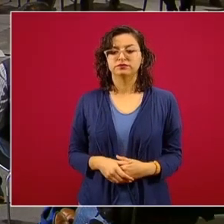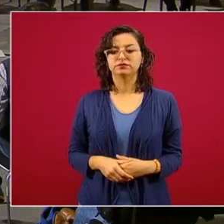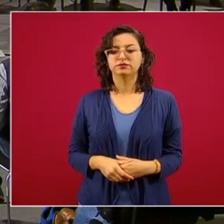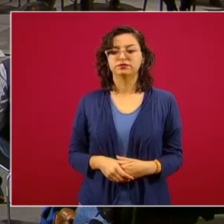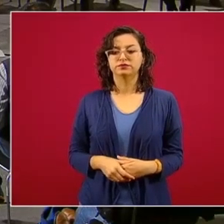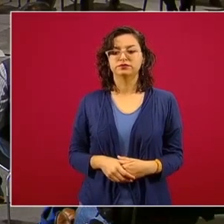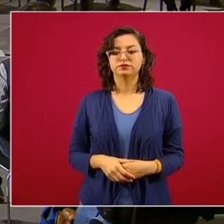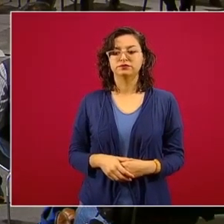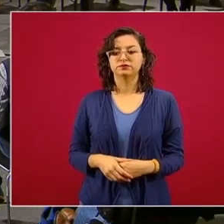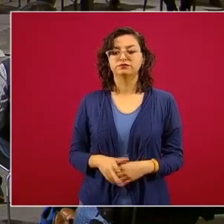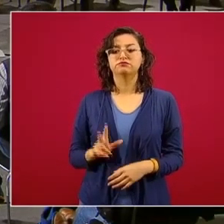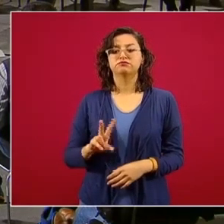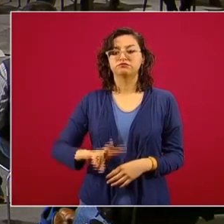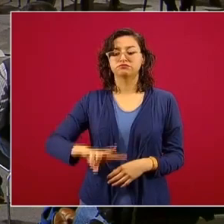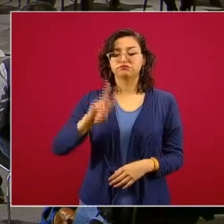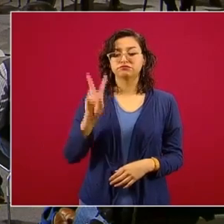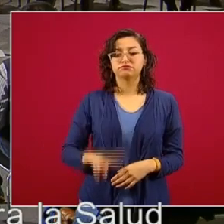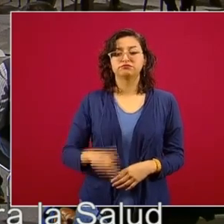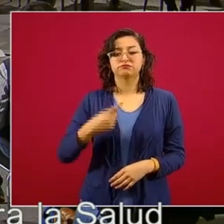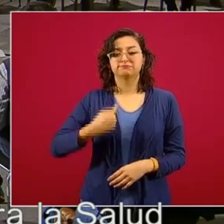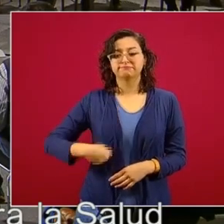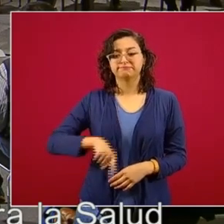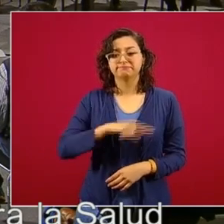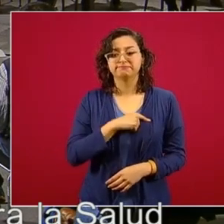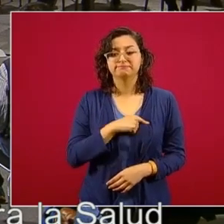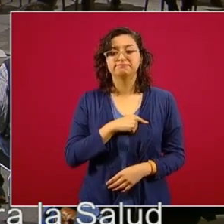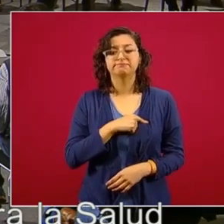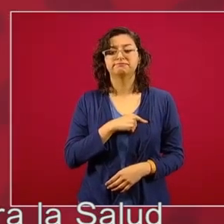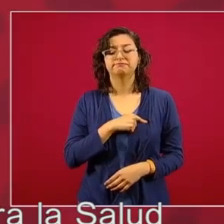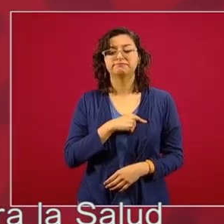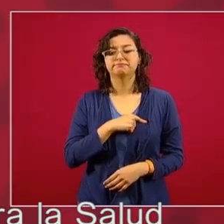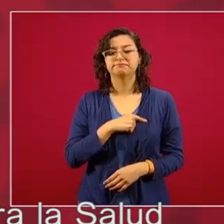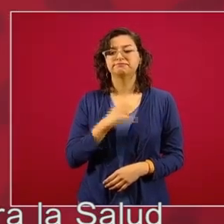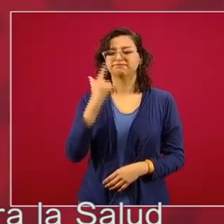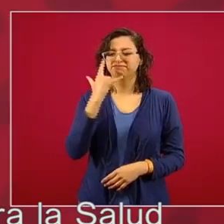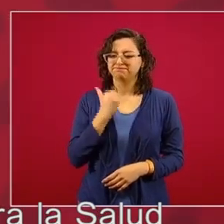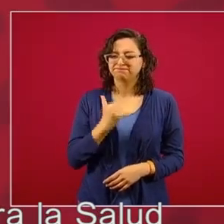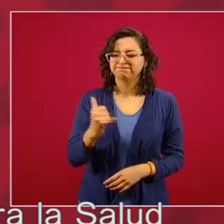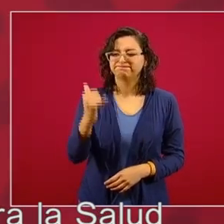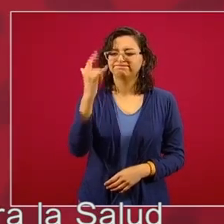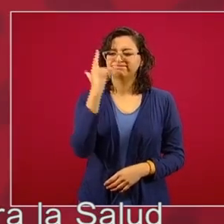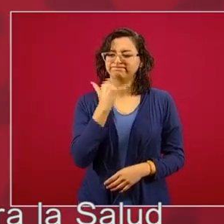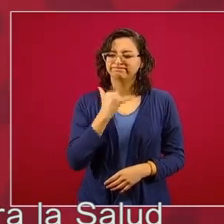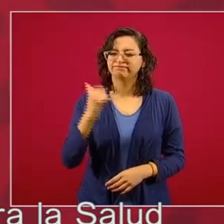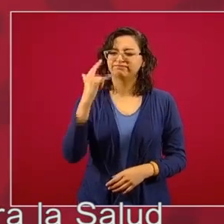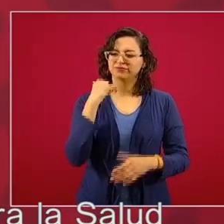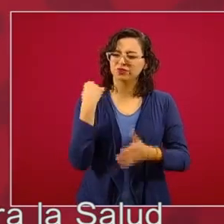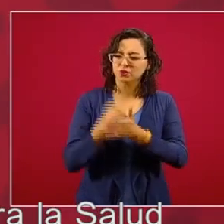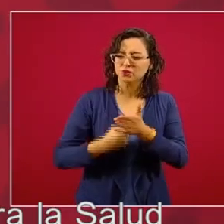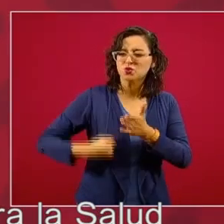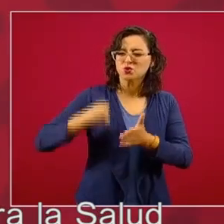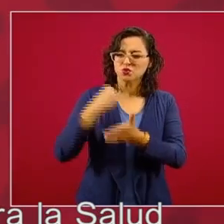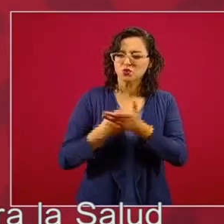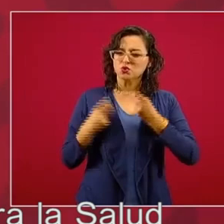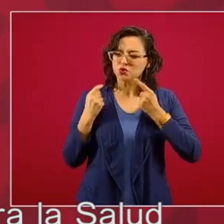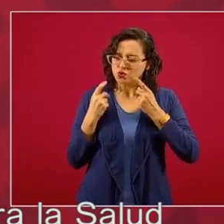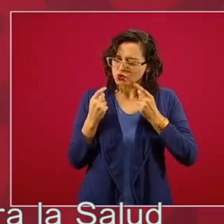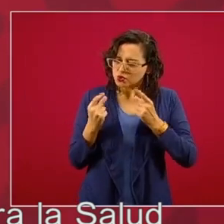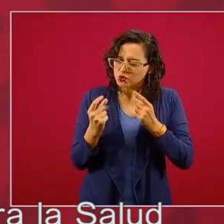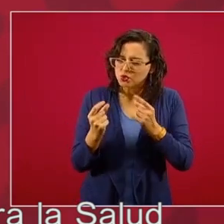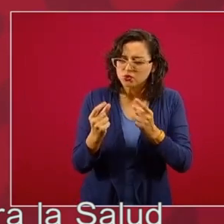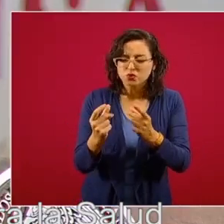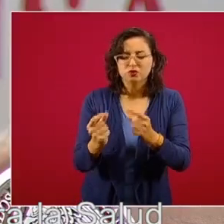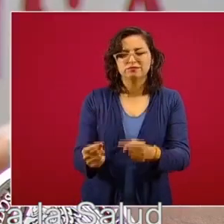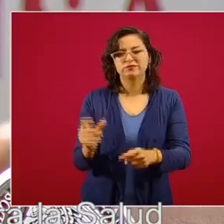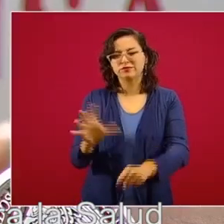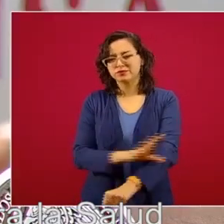Realmente estamos trabajando con mucho arrojo, con muchas ganas, con mucha fuerza, desde